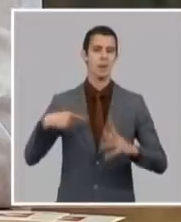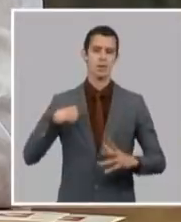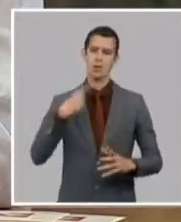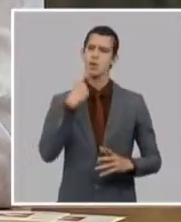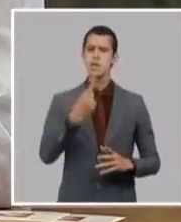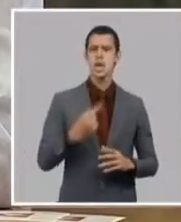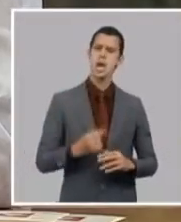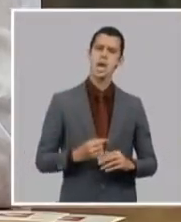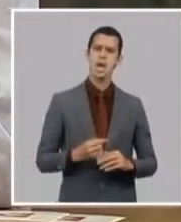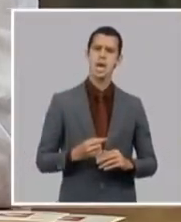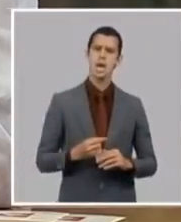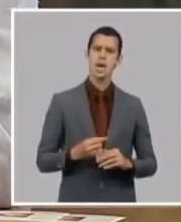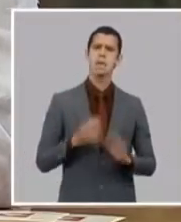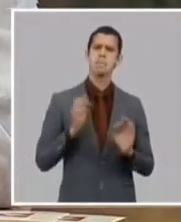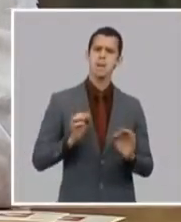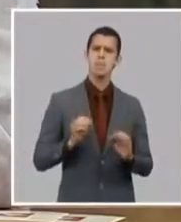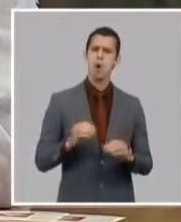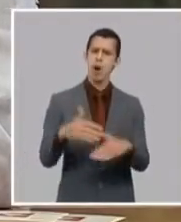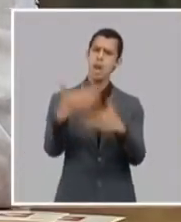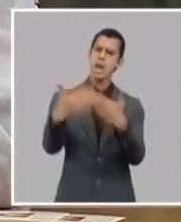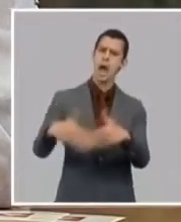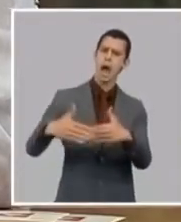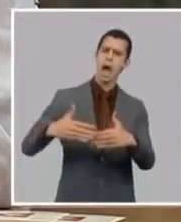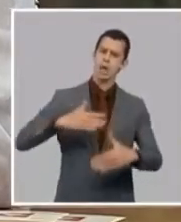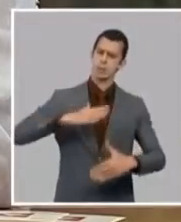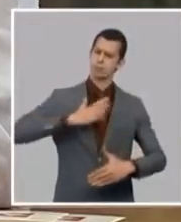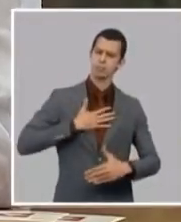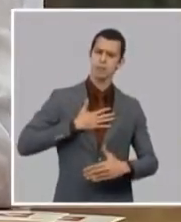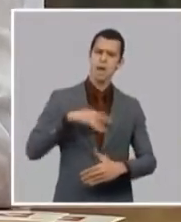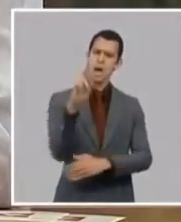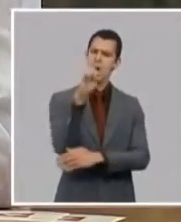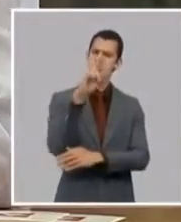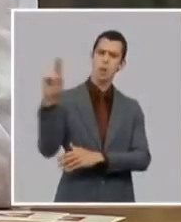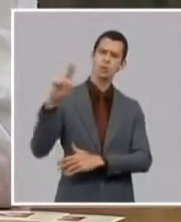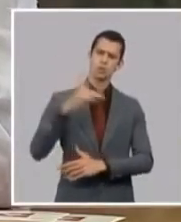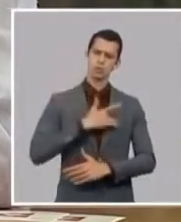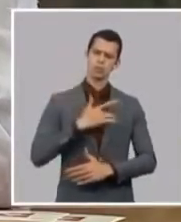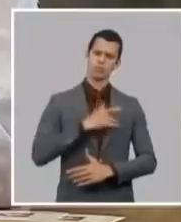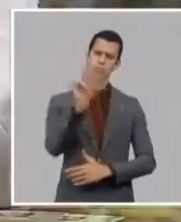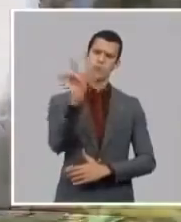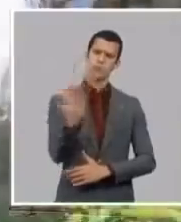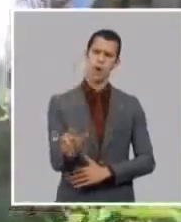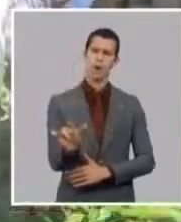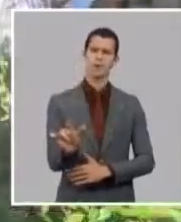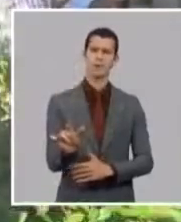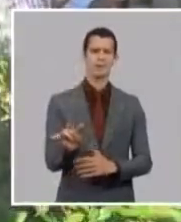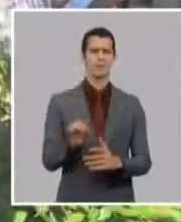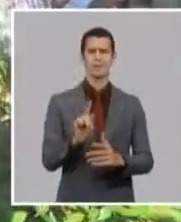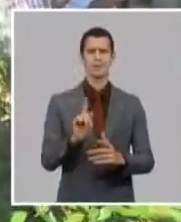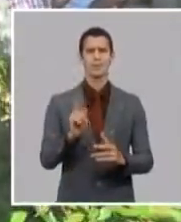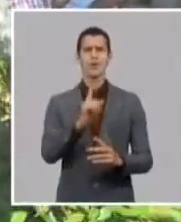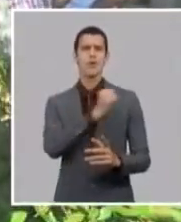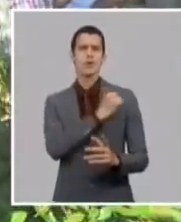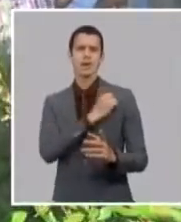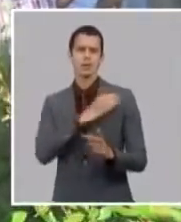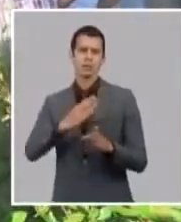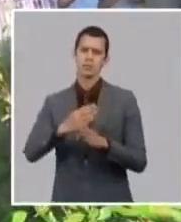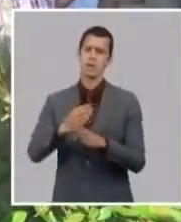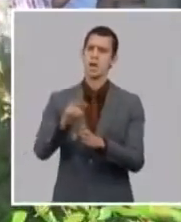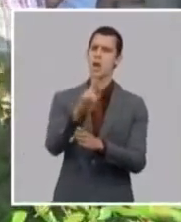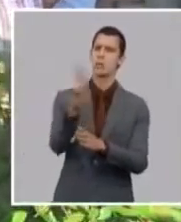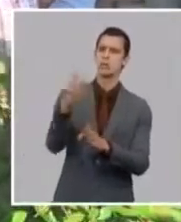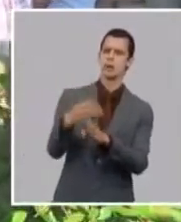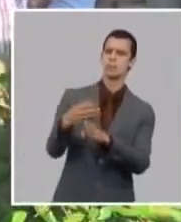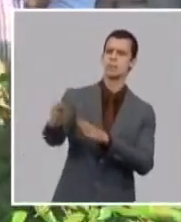calles no es porque el concepto de la calle es para los revolucionarios es un concepto que no incluye lo que pasa que en un momento como este